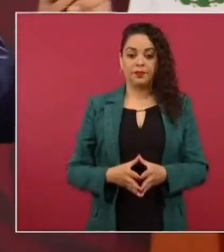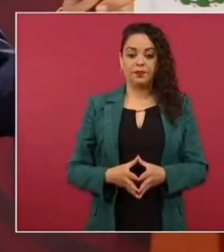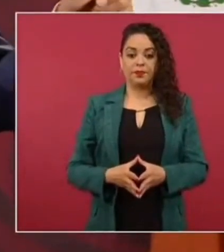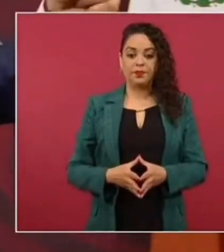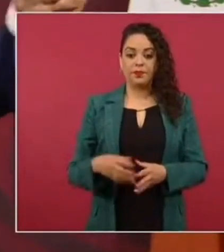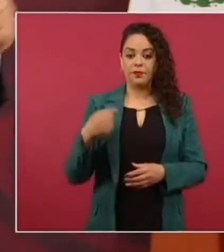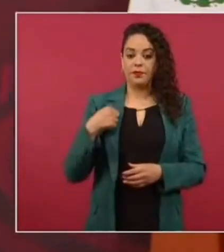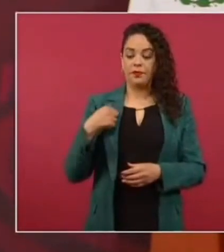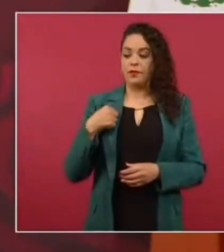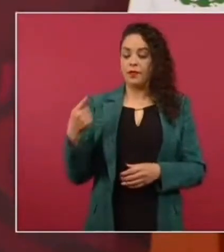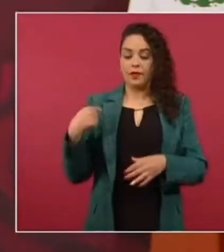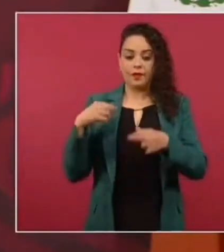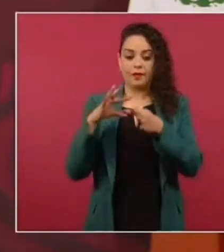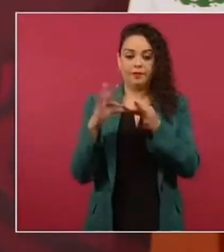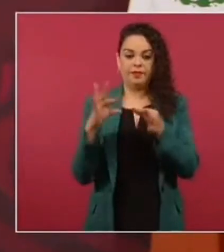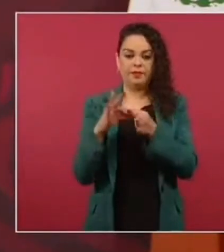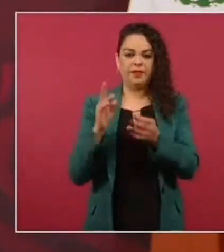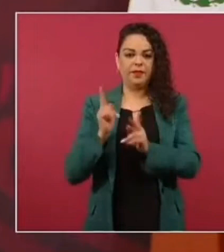platicó